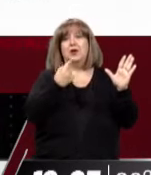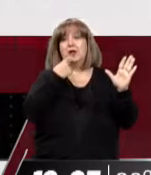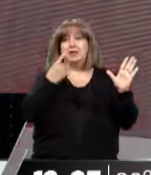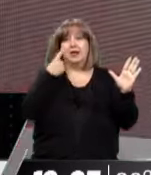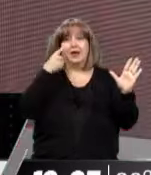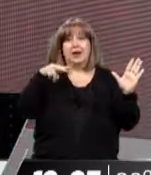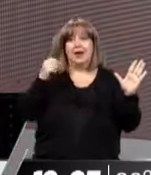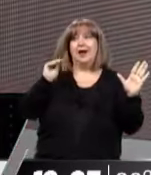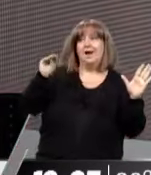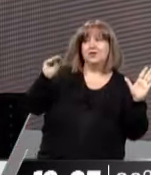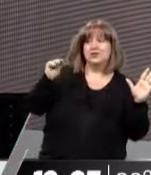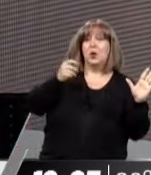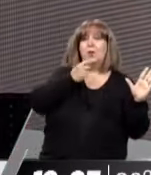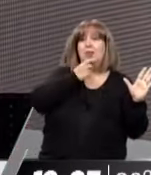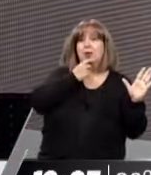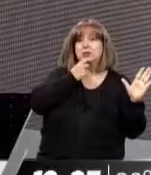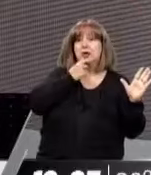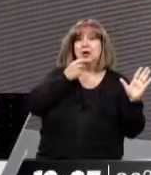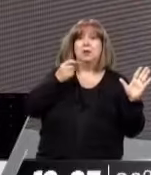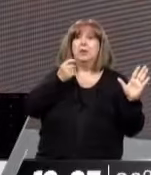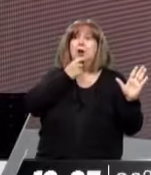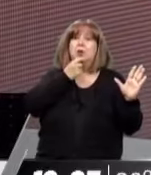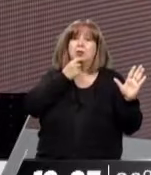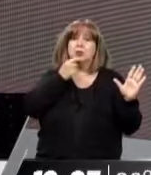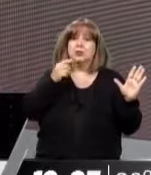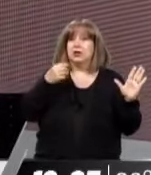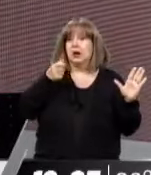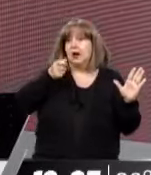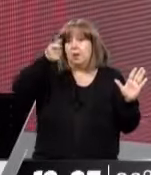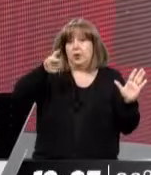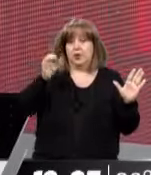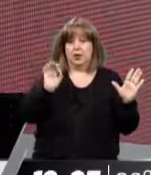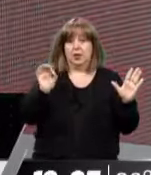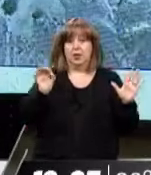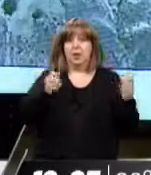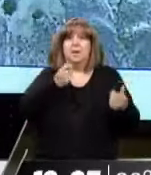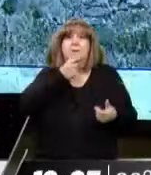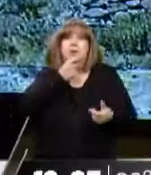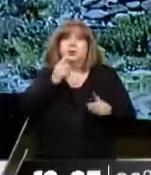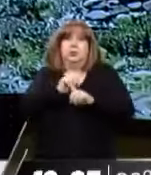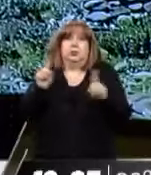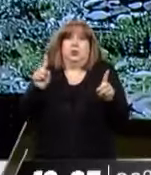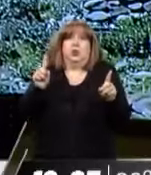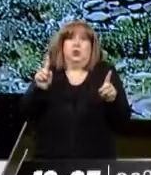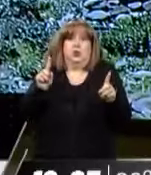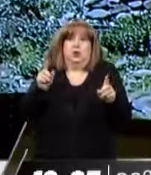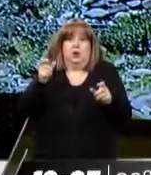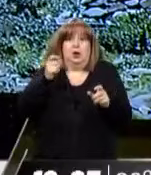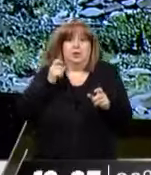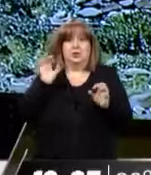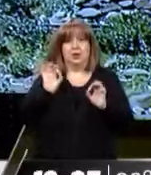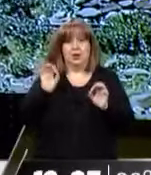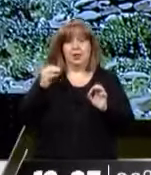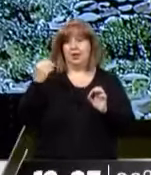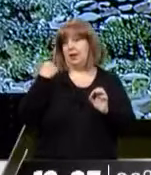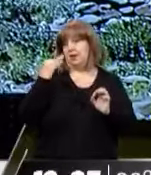el INAI dio cuenta y buscó comunicar a la provincia de Mendoza cosa que Mendoza niega. Aún con este comunicado